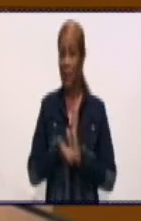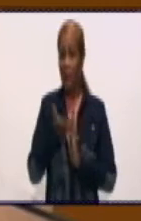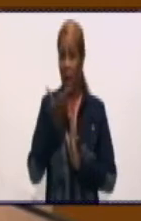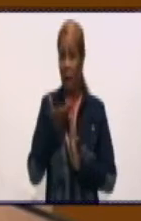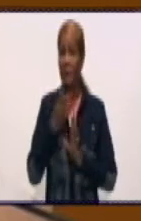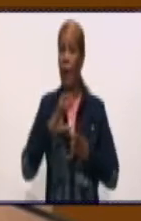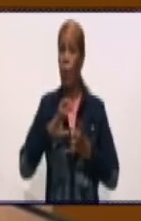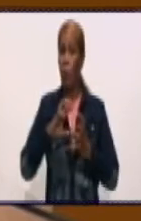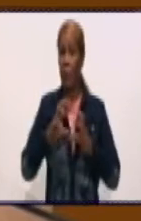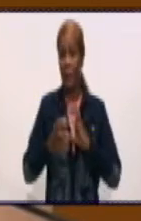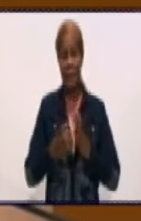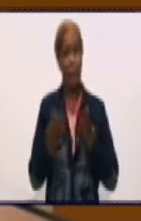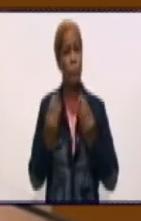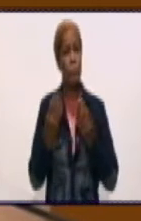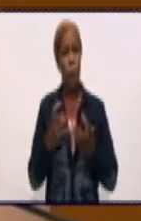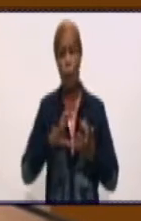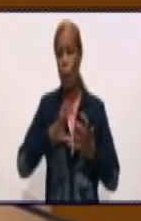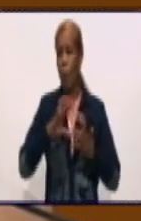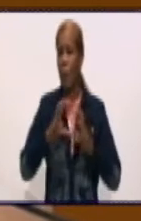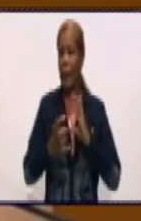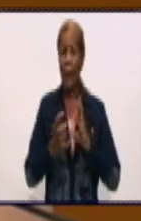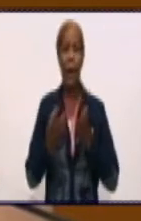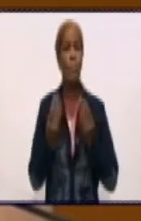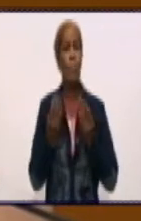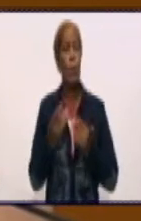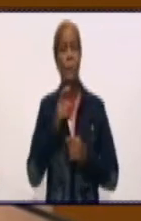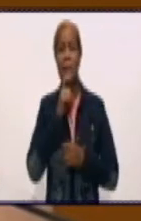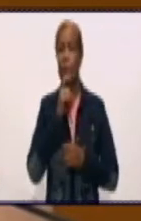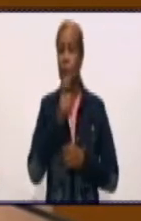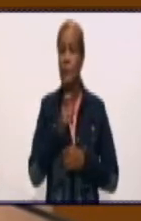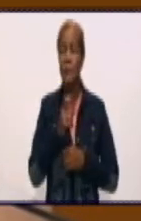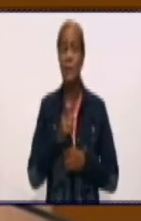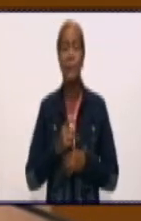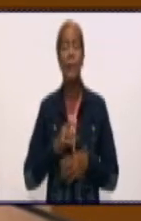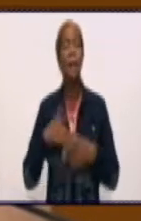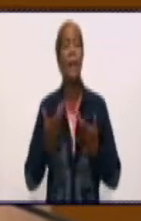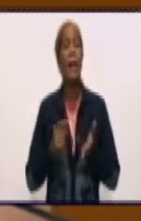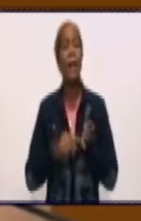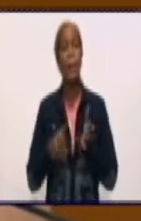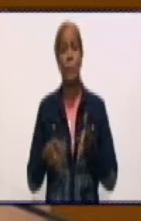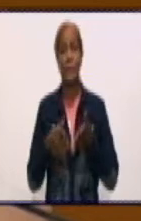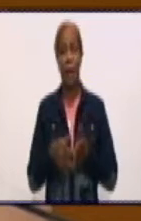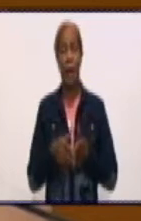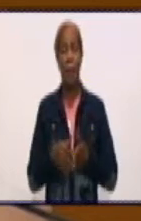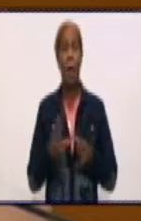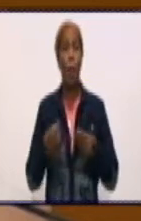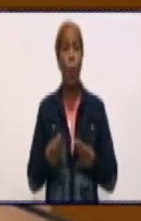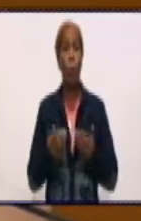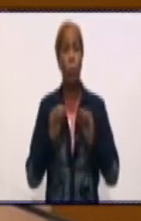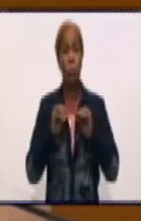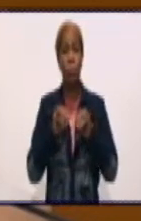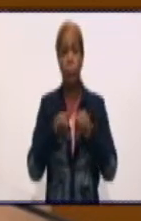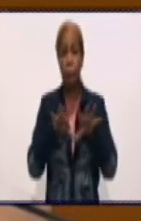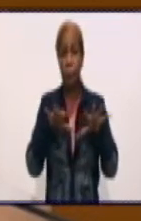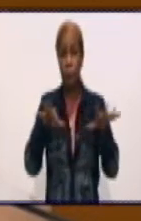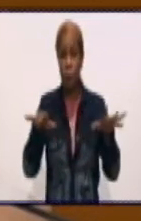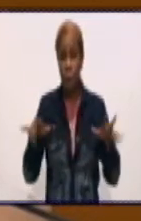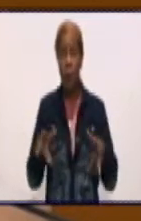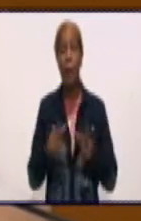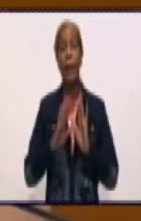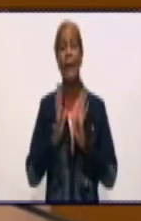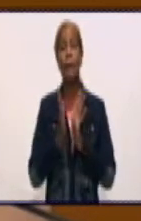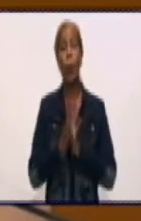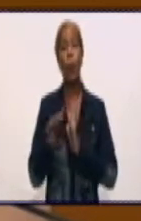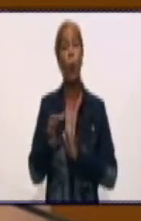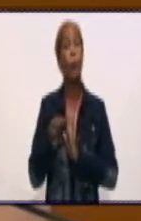Muy compleja la provincia, con un incremento marcado de los casos, con una dispersión de los casos en prácticamente todos los